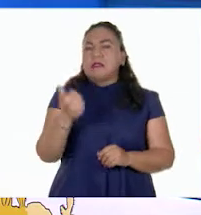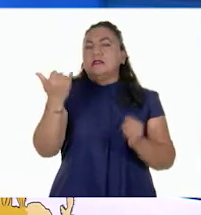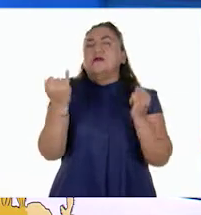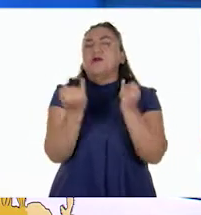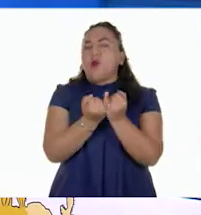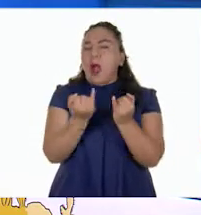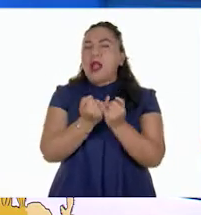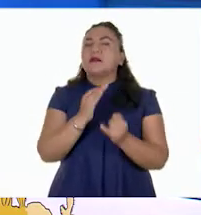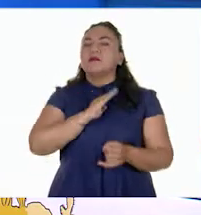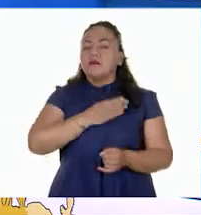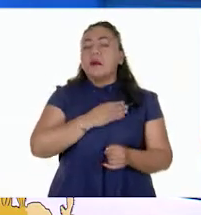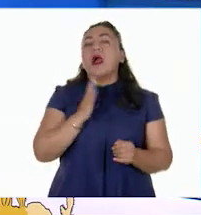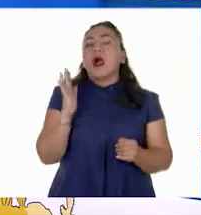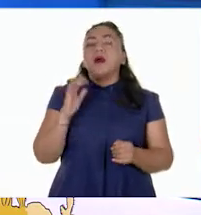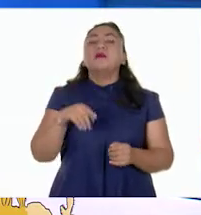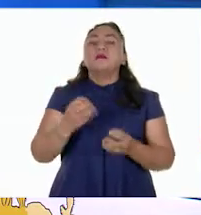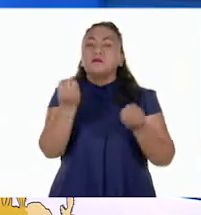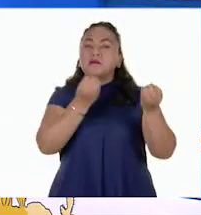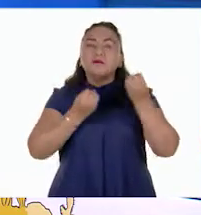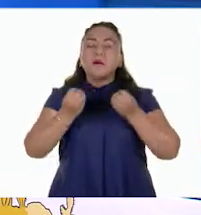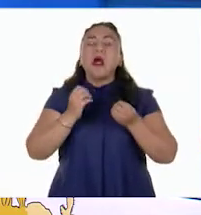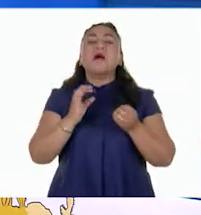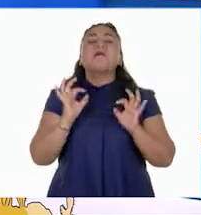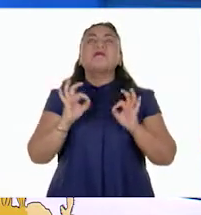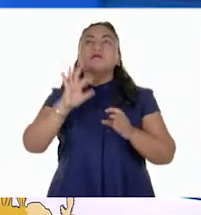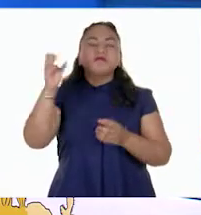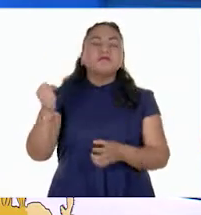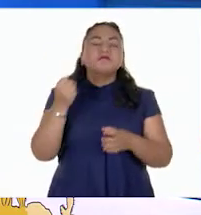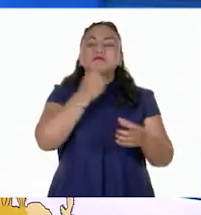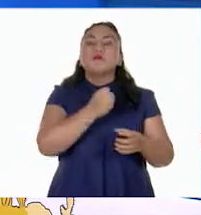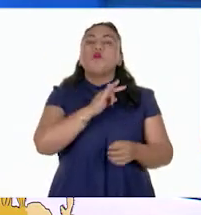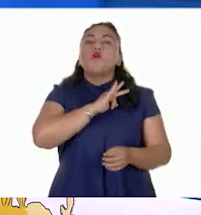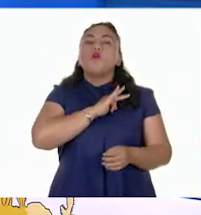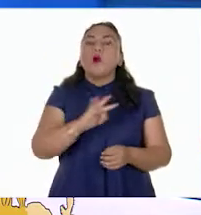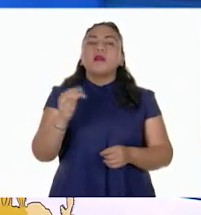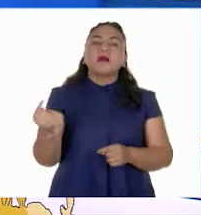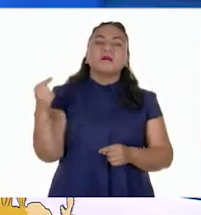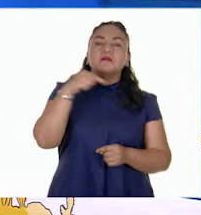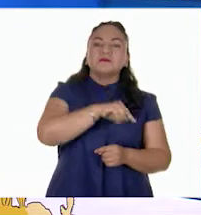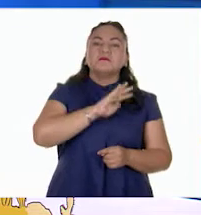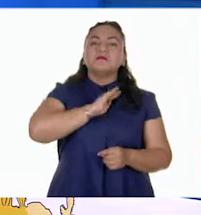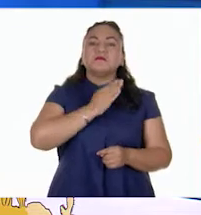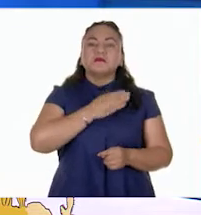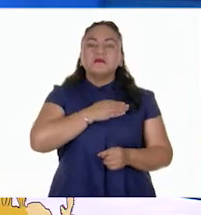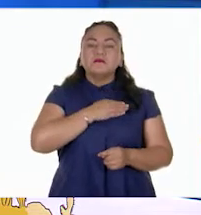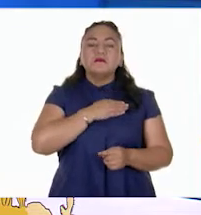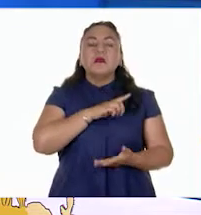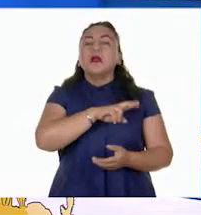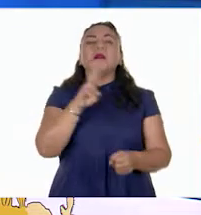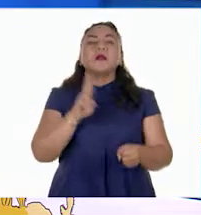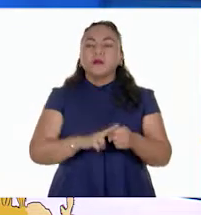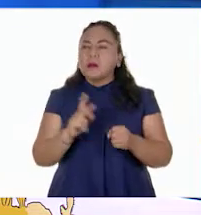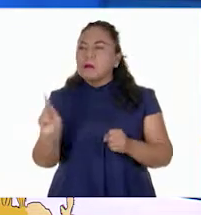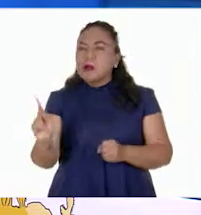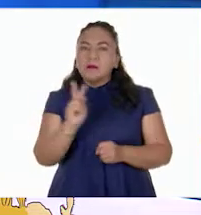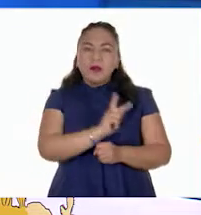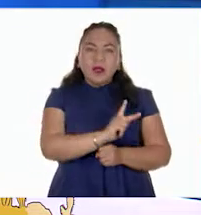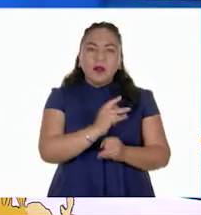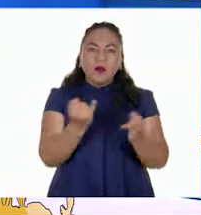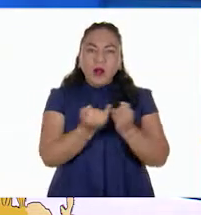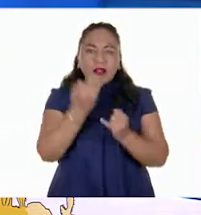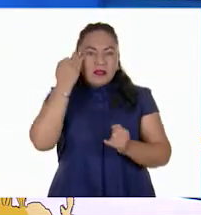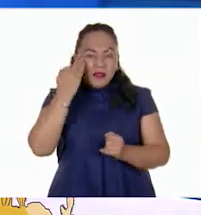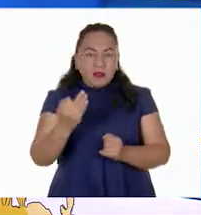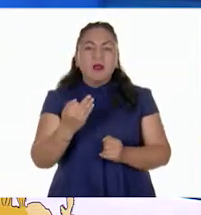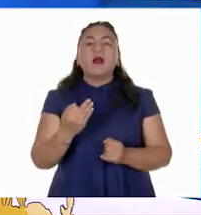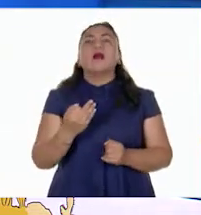lo que podemos afirmar que los olivos están también adaptados porque son parte de la vegetación natural de la región, solo que los